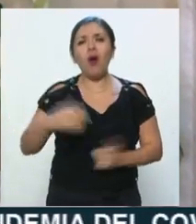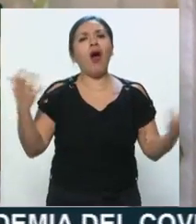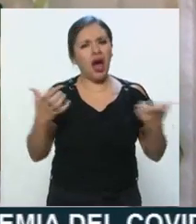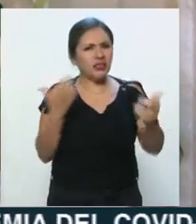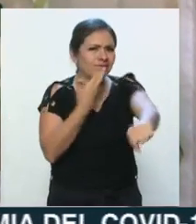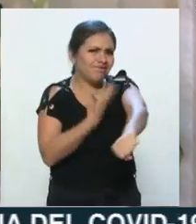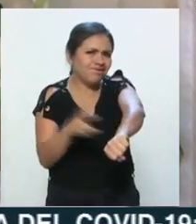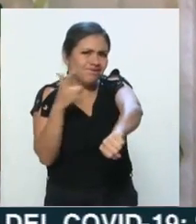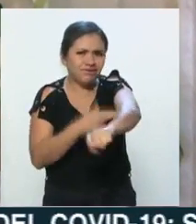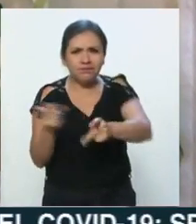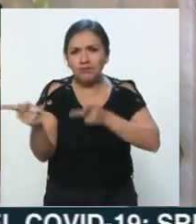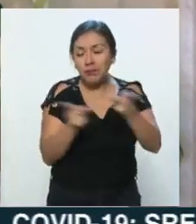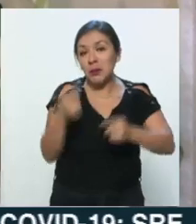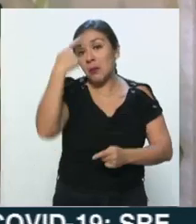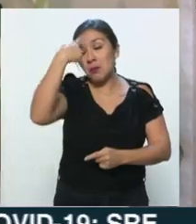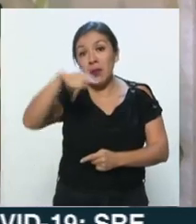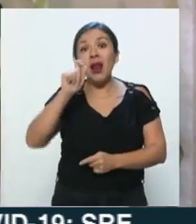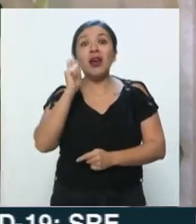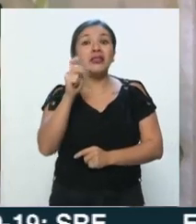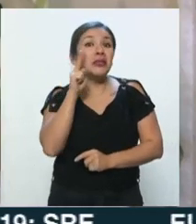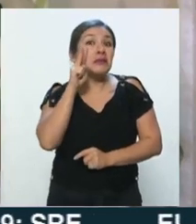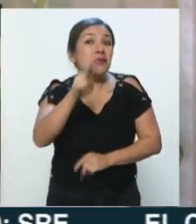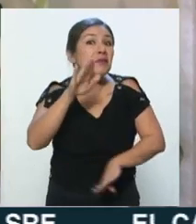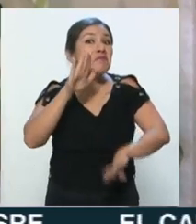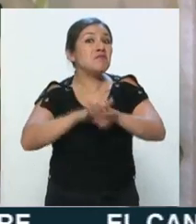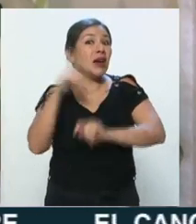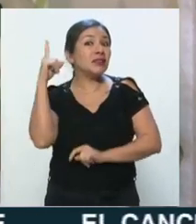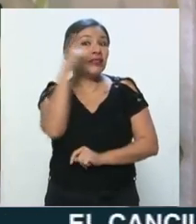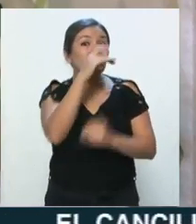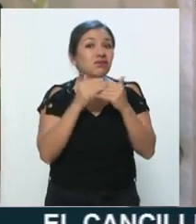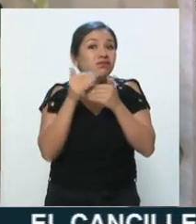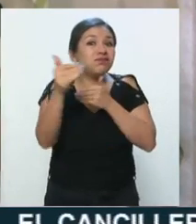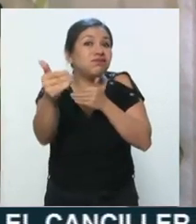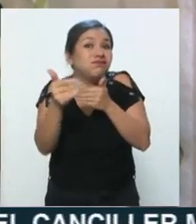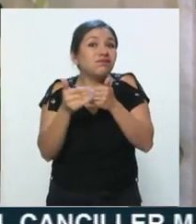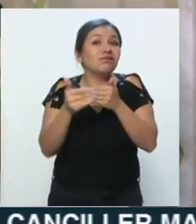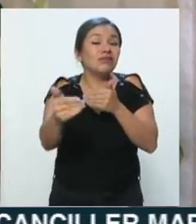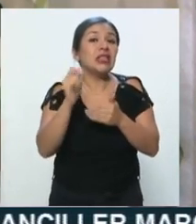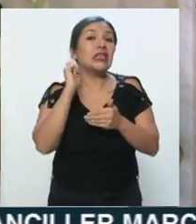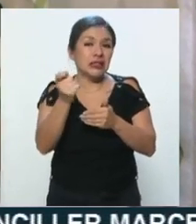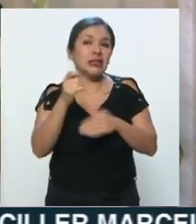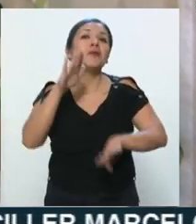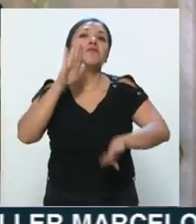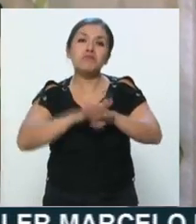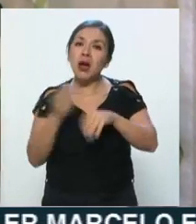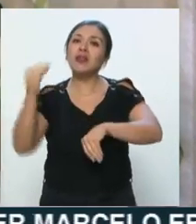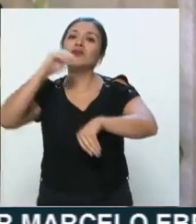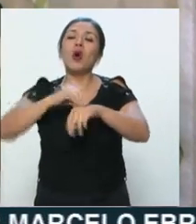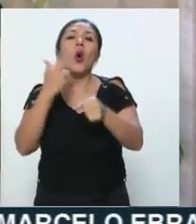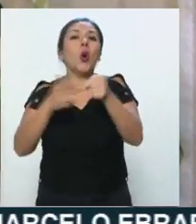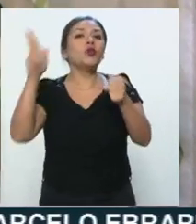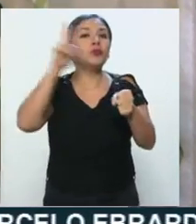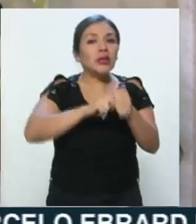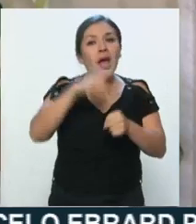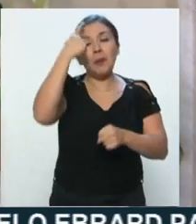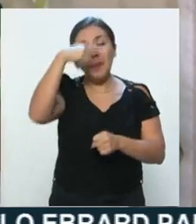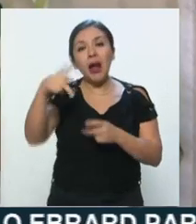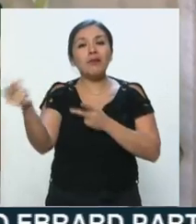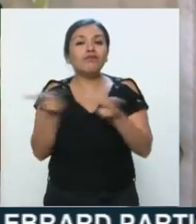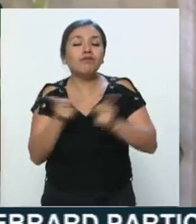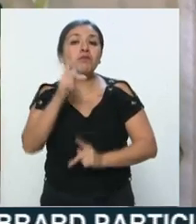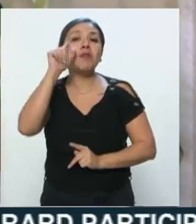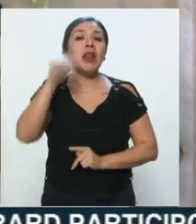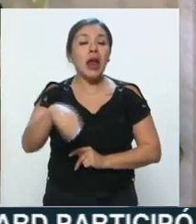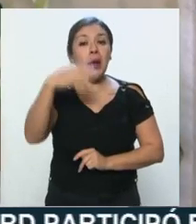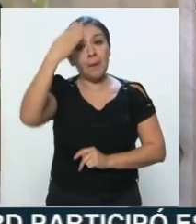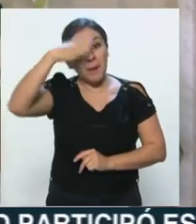para los escenarios más complejos, de ahí la ampliación de unidades médicas y la activación del plan Marina y